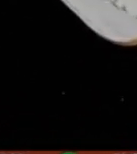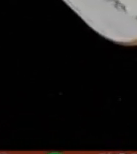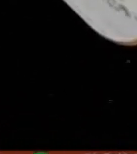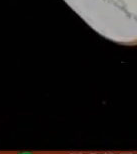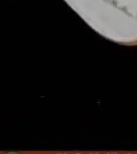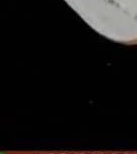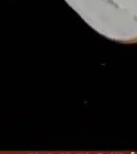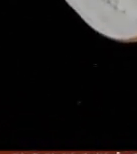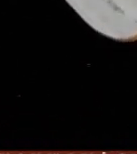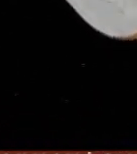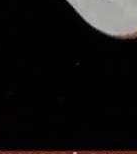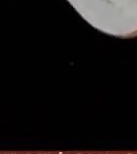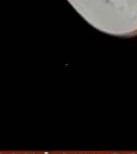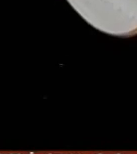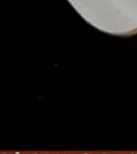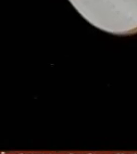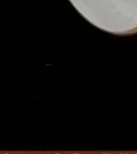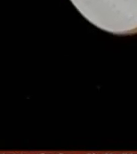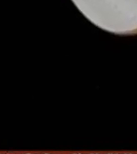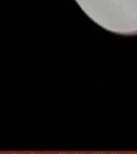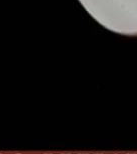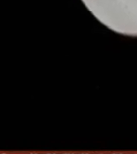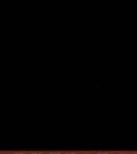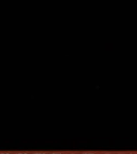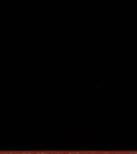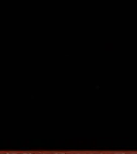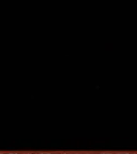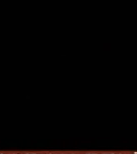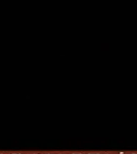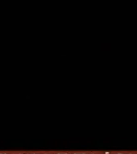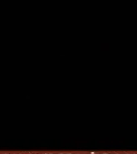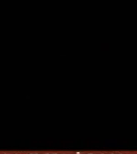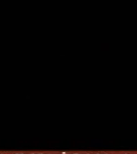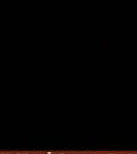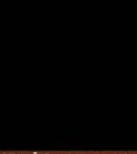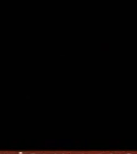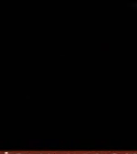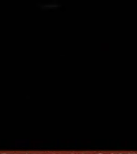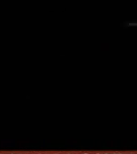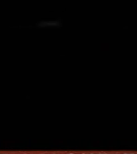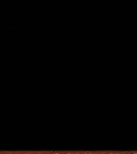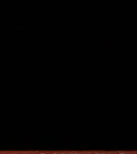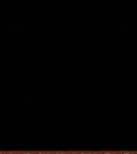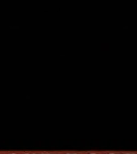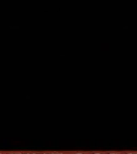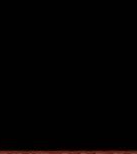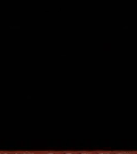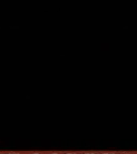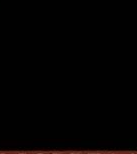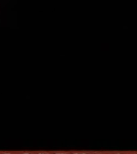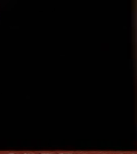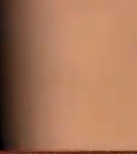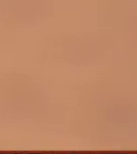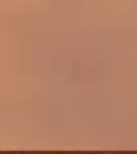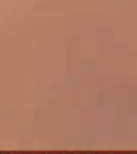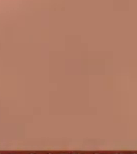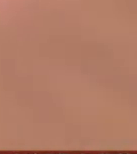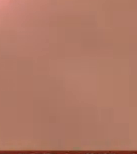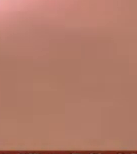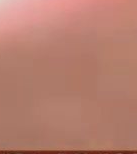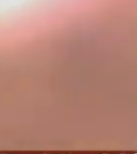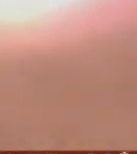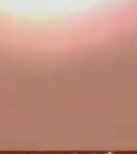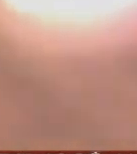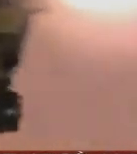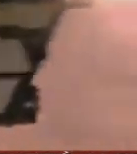un experimento de criar gusanos esta es la segunda fase de la misión y los resultados serán determinantes para el